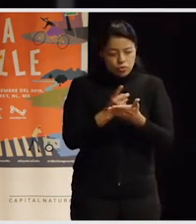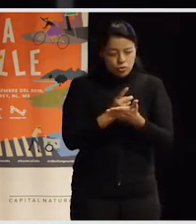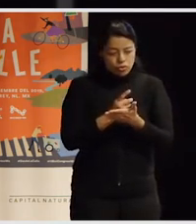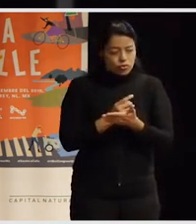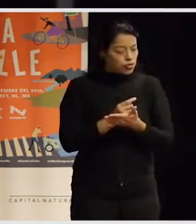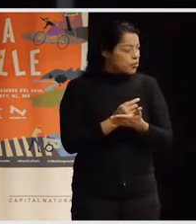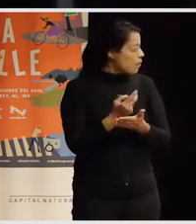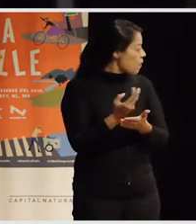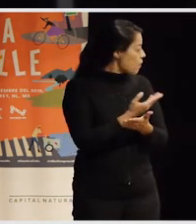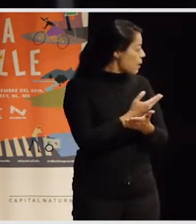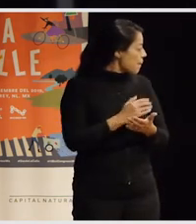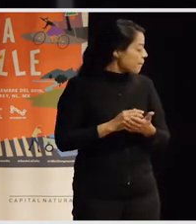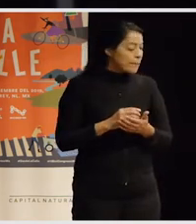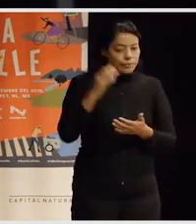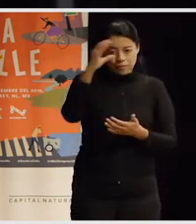Sí.